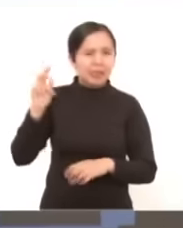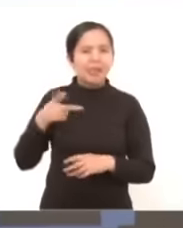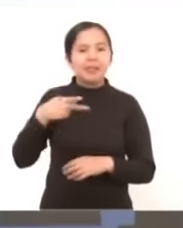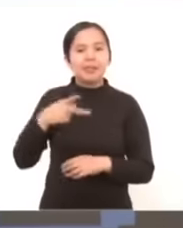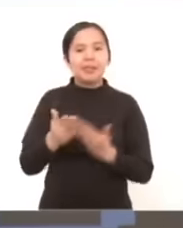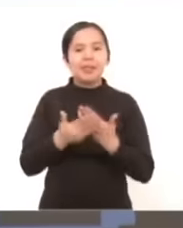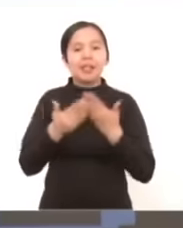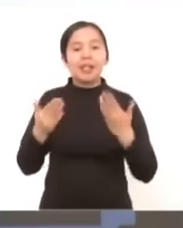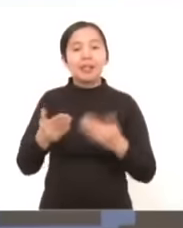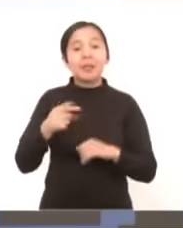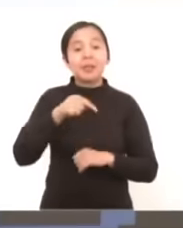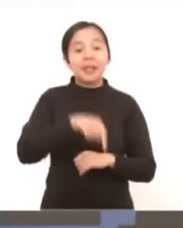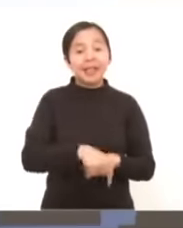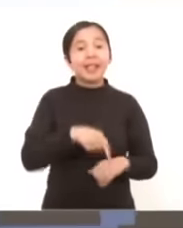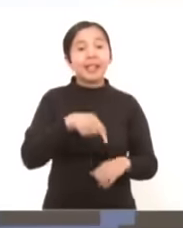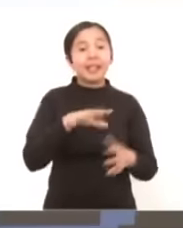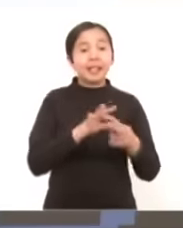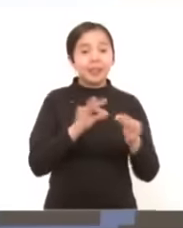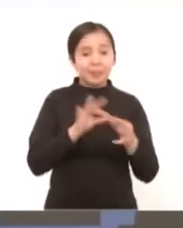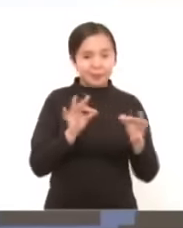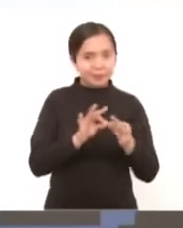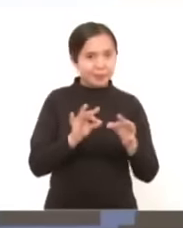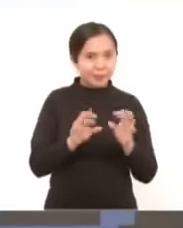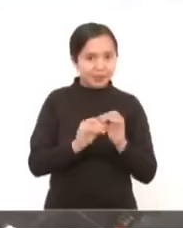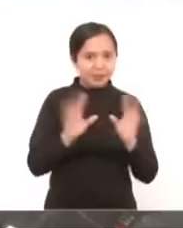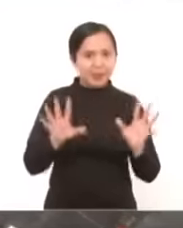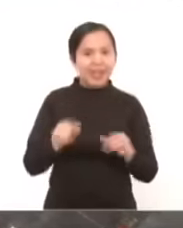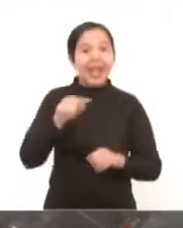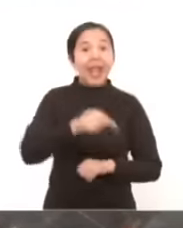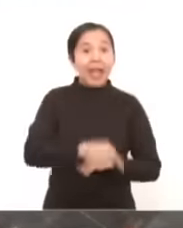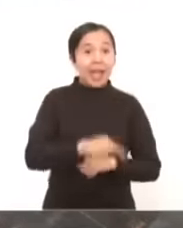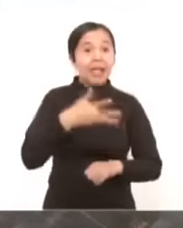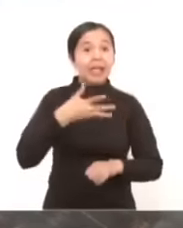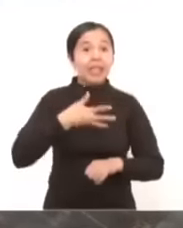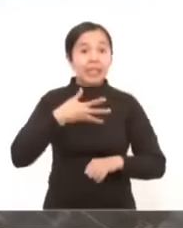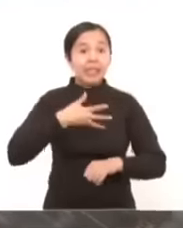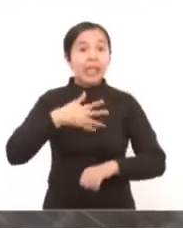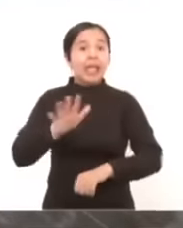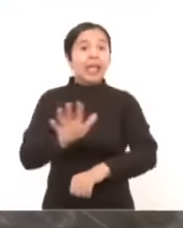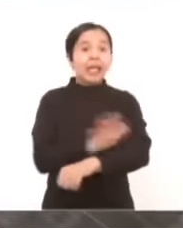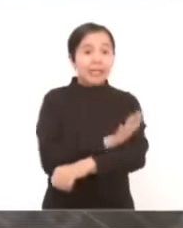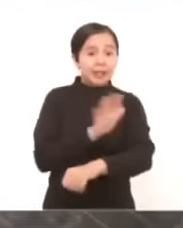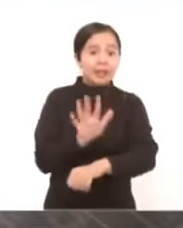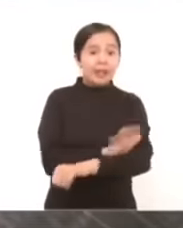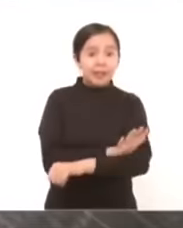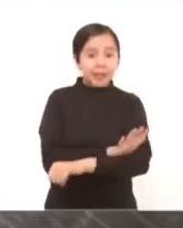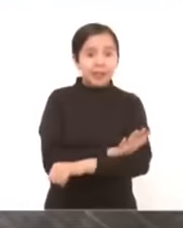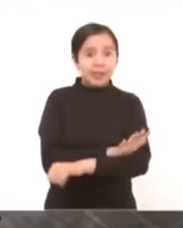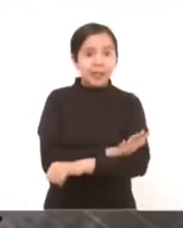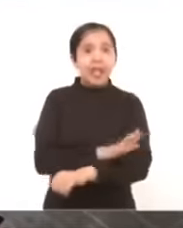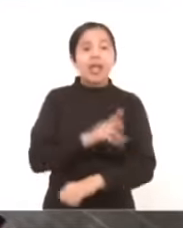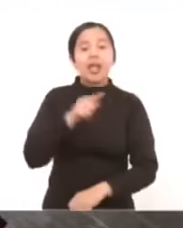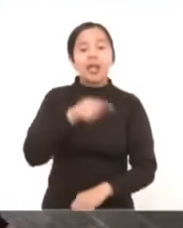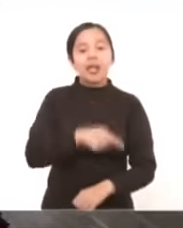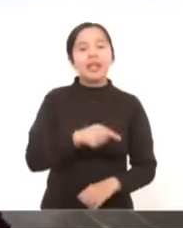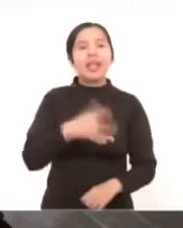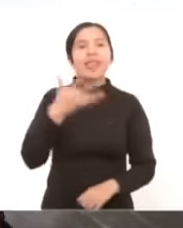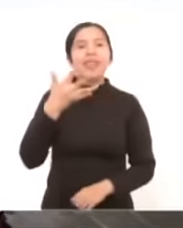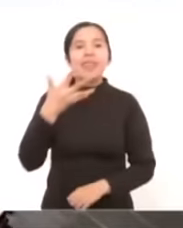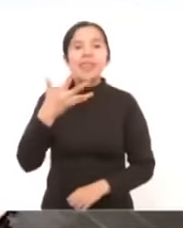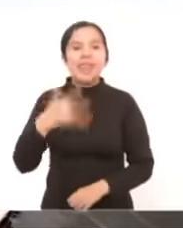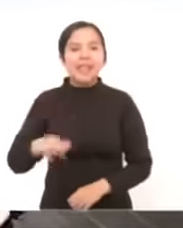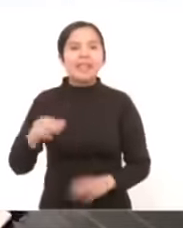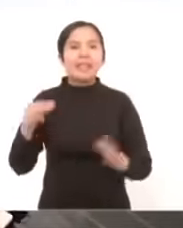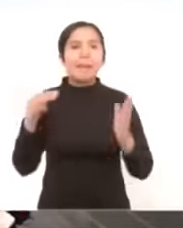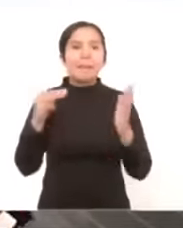se va a poder producir energía eléctrica equivalente a la que requieren 10 mil